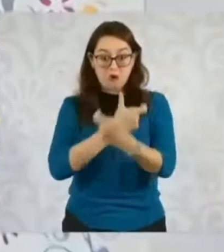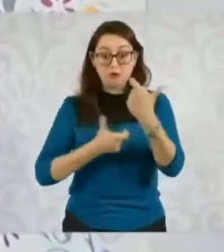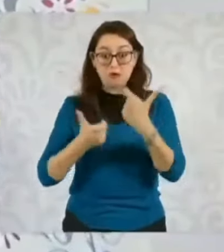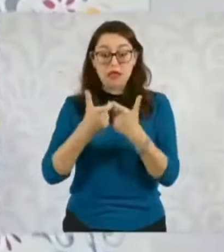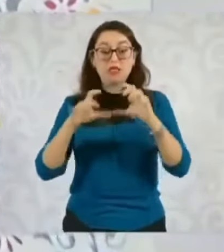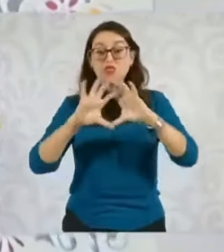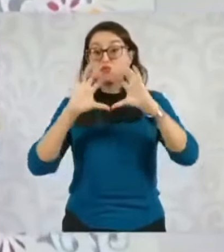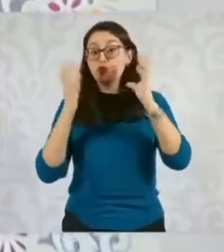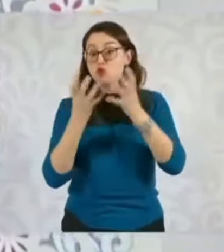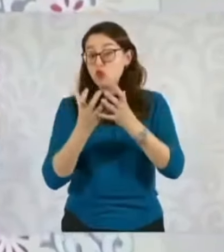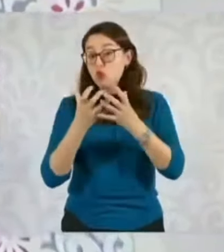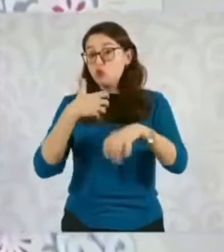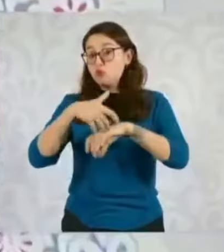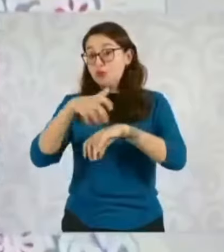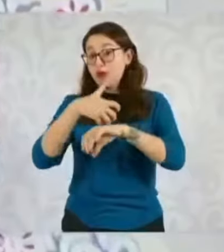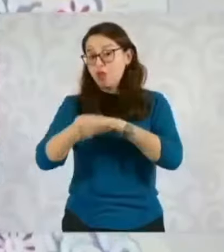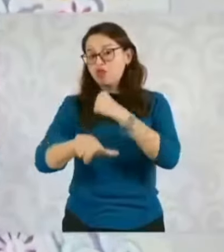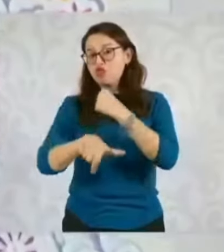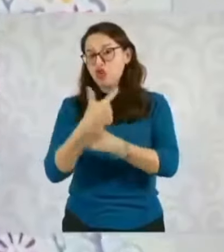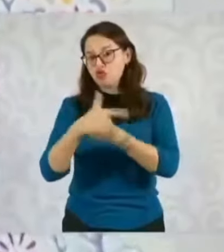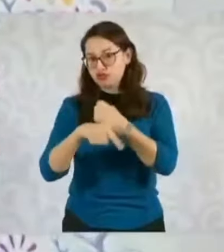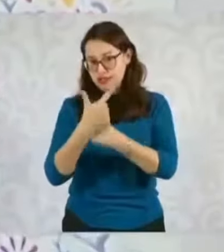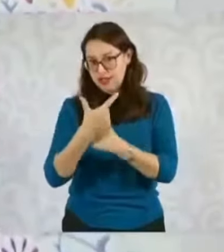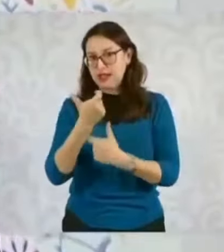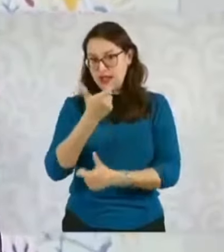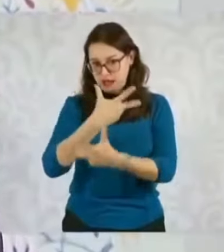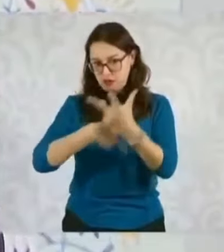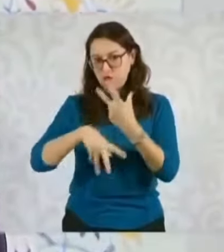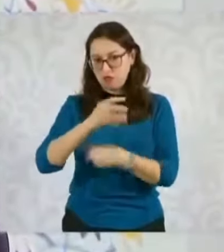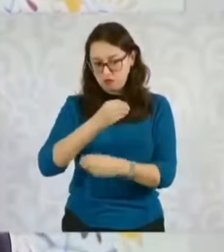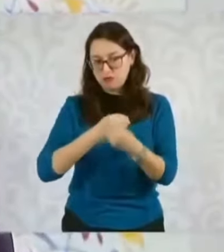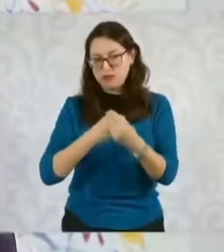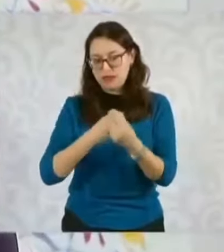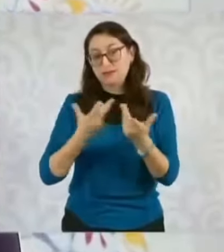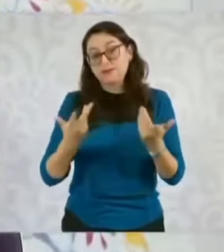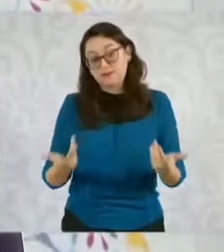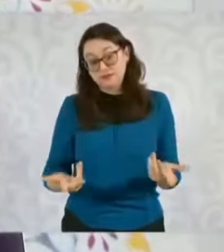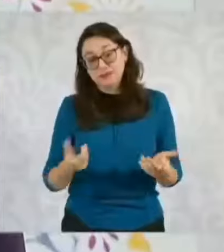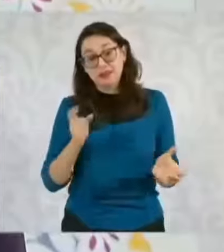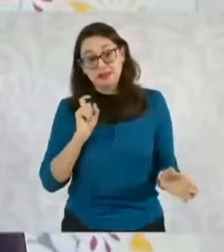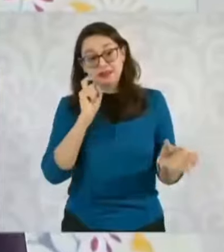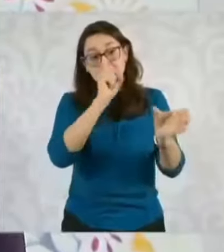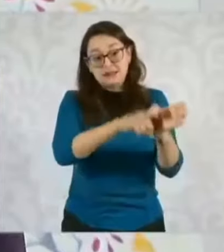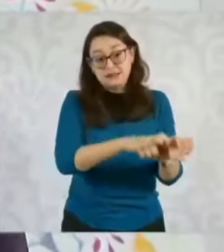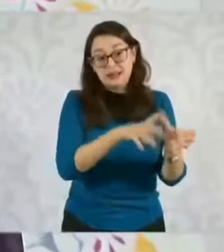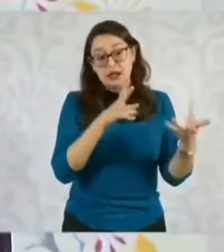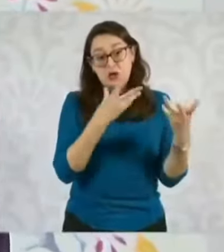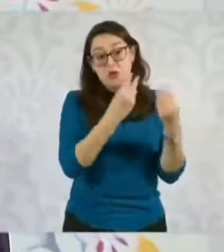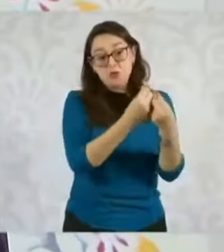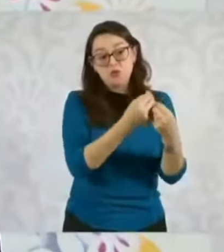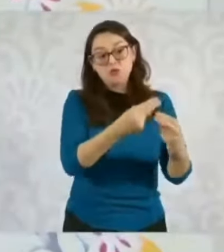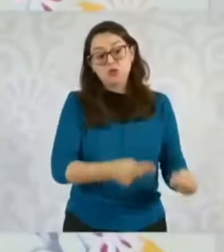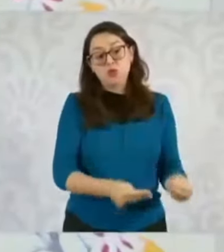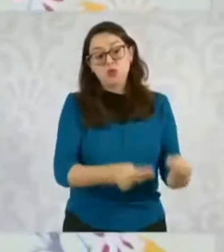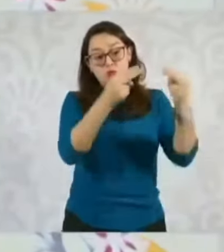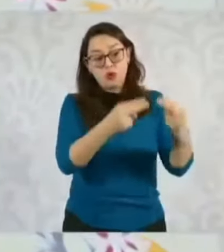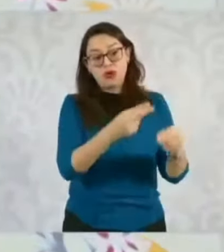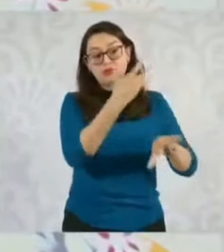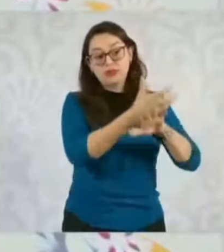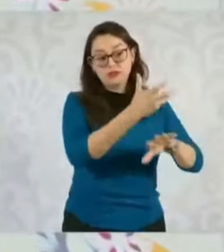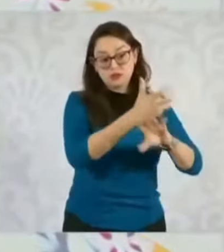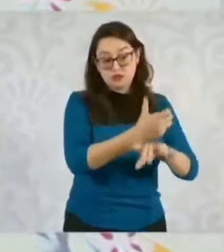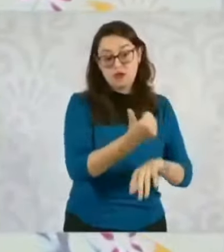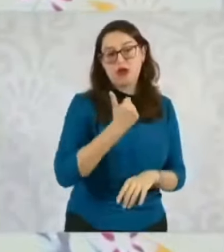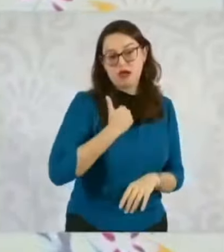del mundo, que está incorporada a un tratado comercial con Estados Unidos y Canadá, pero que tiene relación